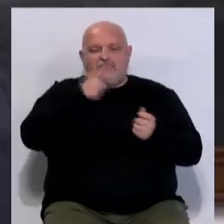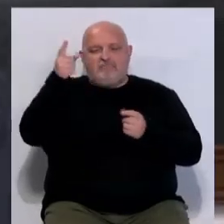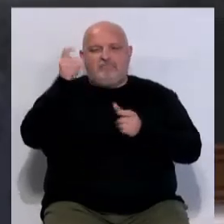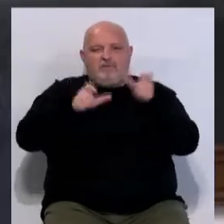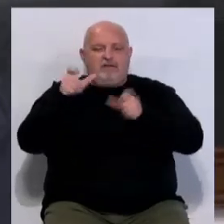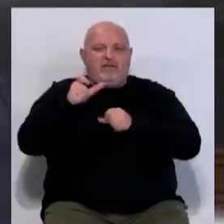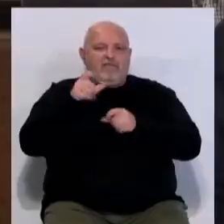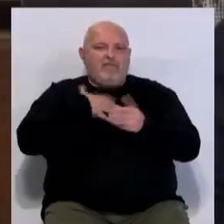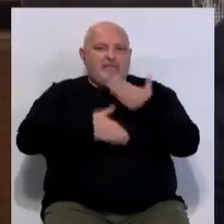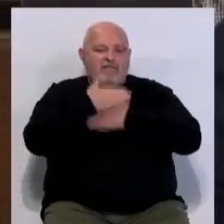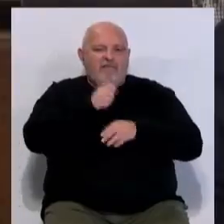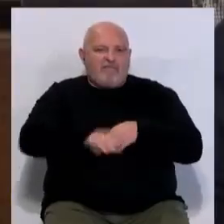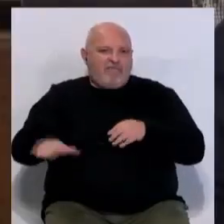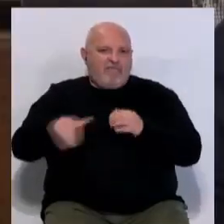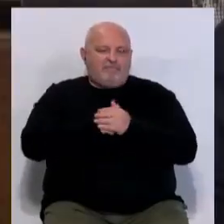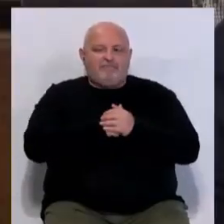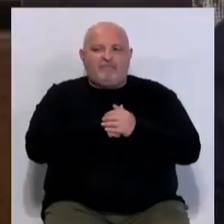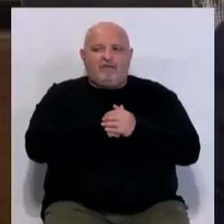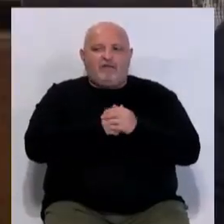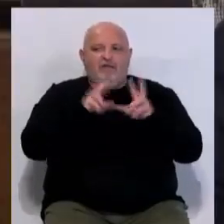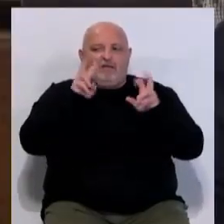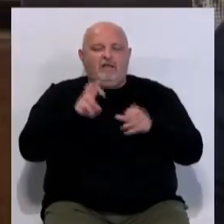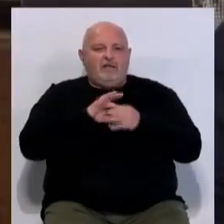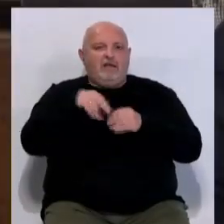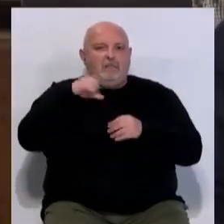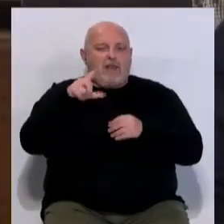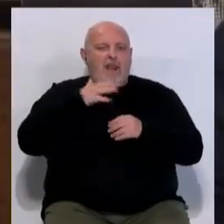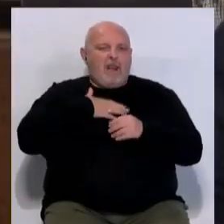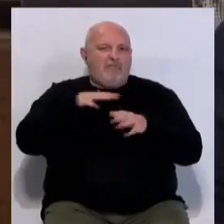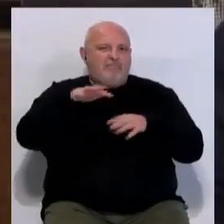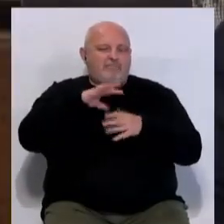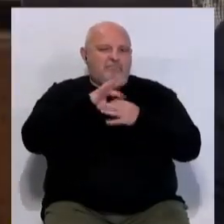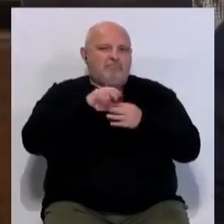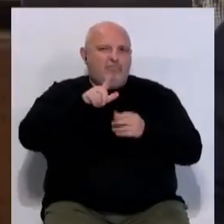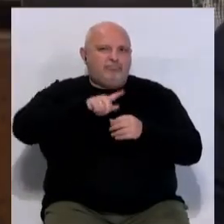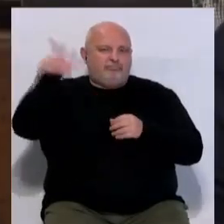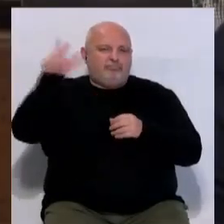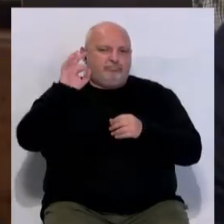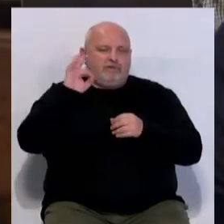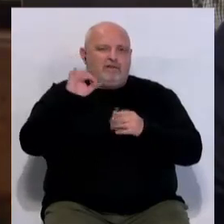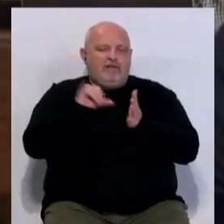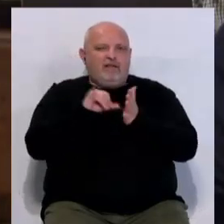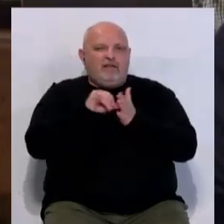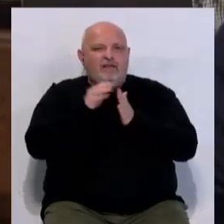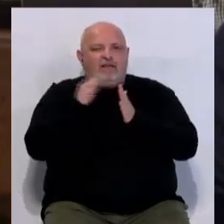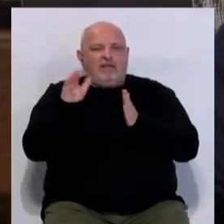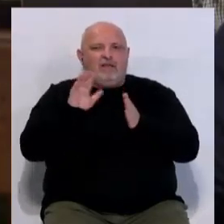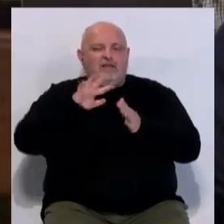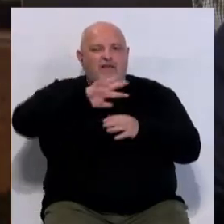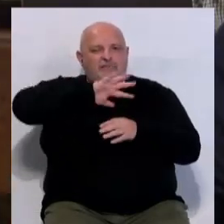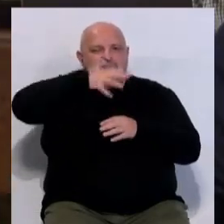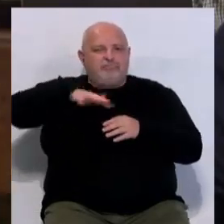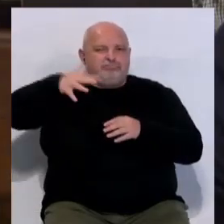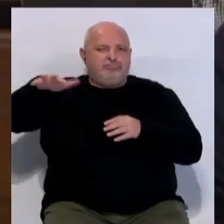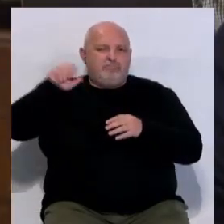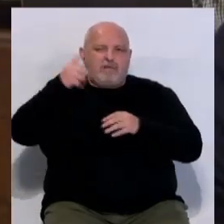las personas con discapacidad. Estamos trabajando con Nepal. Nepal es un país que es muy remoto, muy aislado, situado justamente en la cordillera del Himalaya y